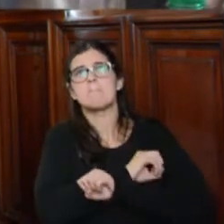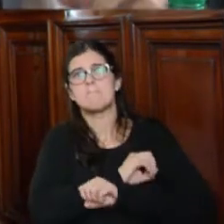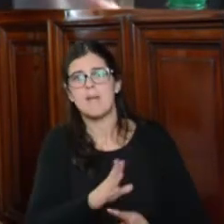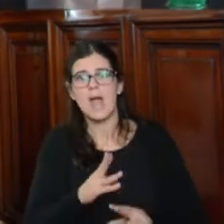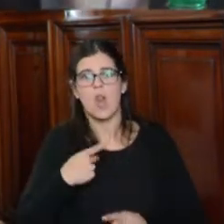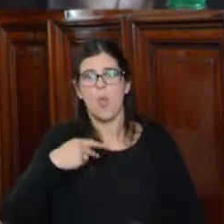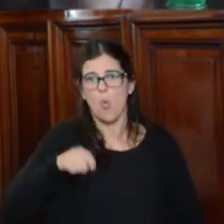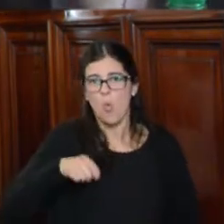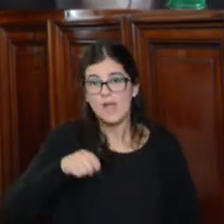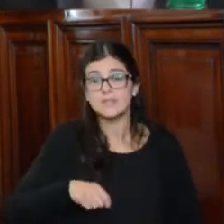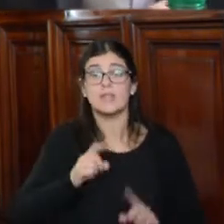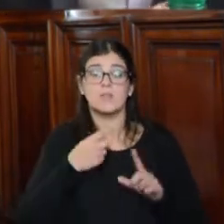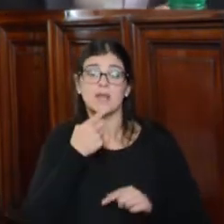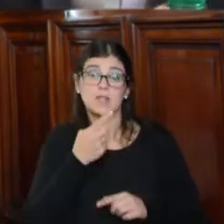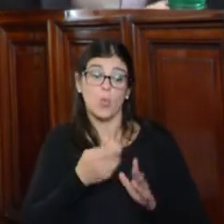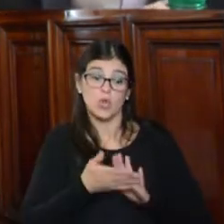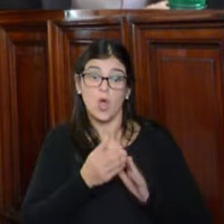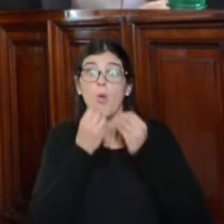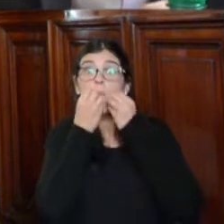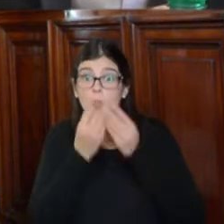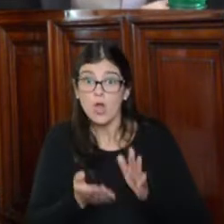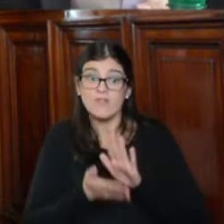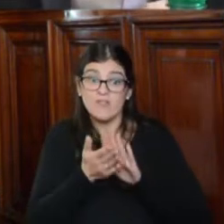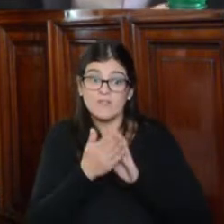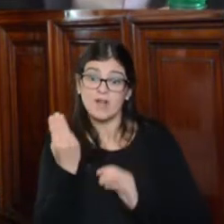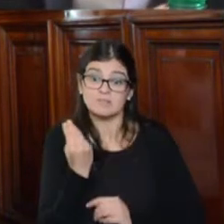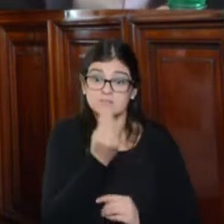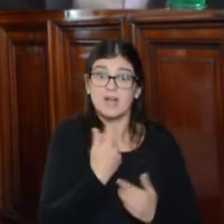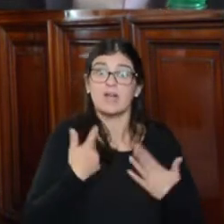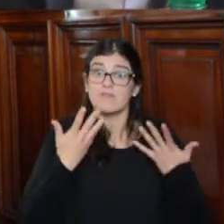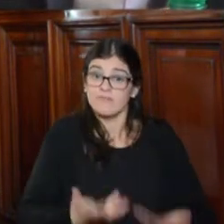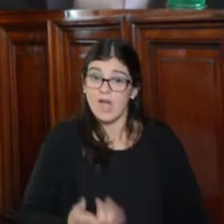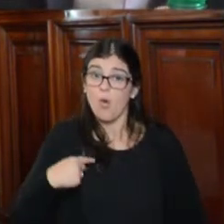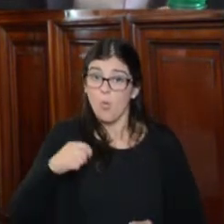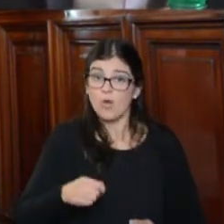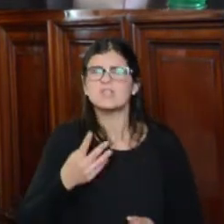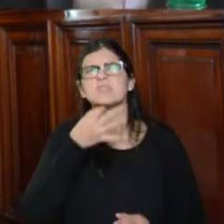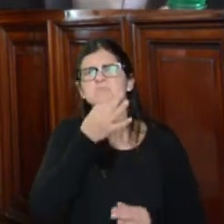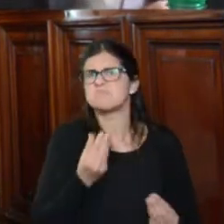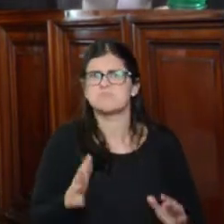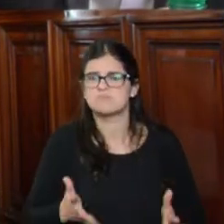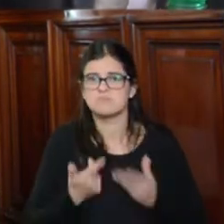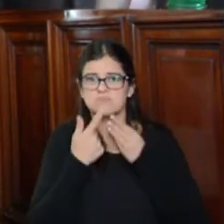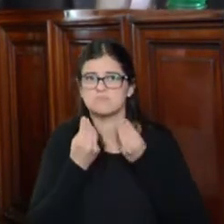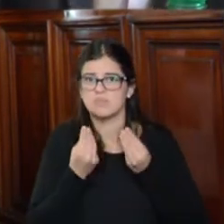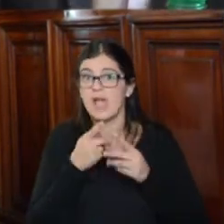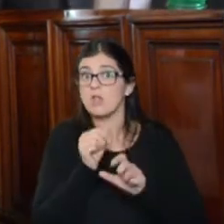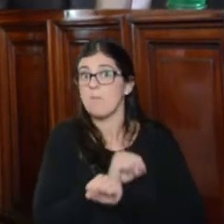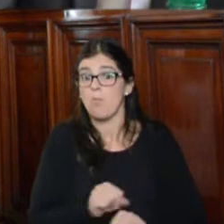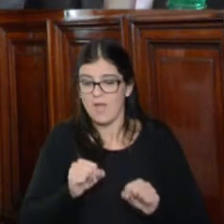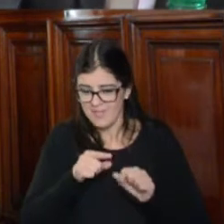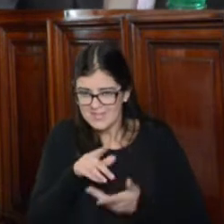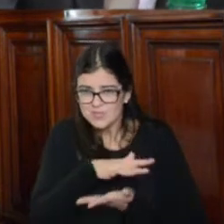y que hable de que cuando tengamos los buenos jueces que nosotros queremos, ¿qué estamos diciendo con eso? Esas cosas no pueden